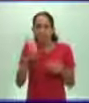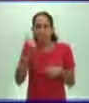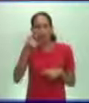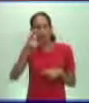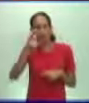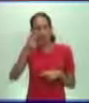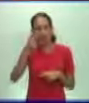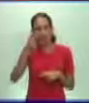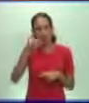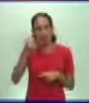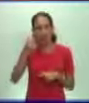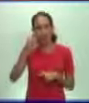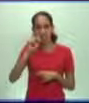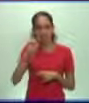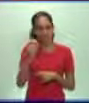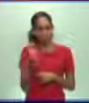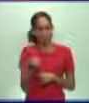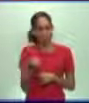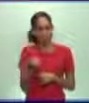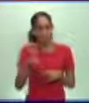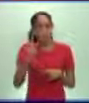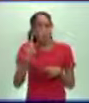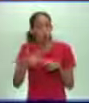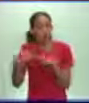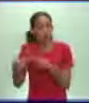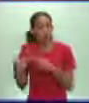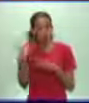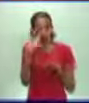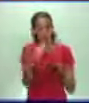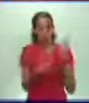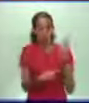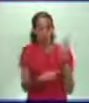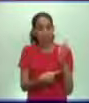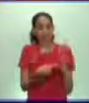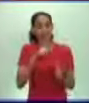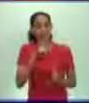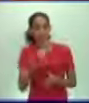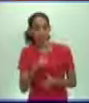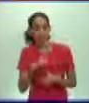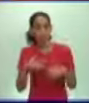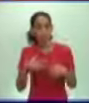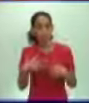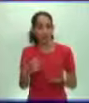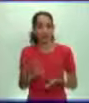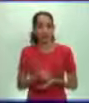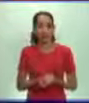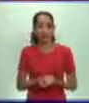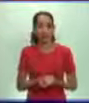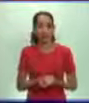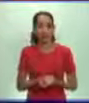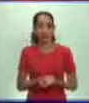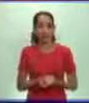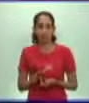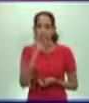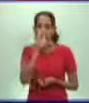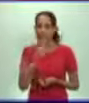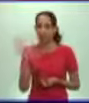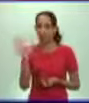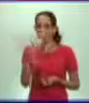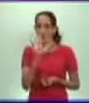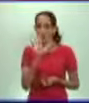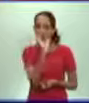van a contribuir a agudizar también esa crisis del feudalismo, qué otras cuestiones se van a dar en esa Europa Occidental